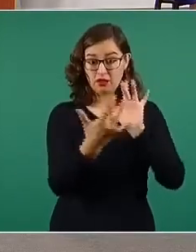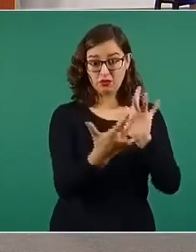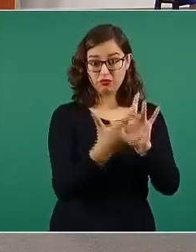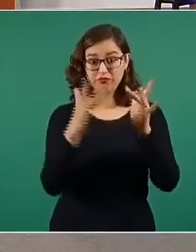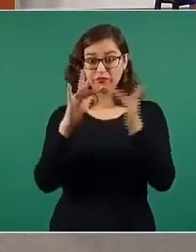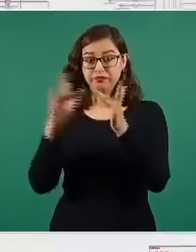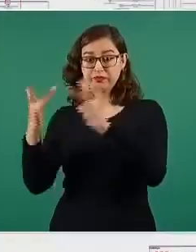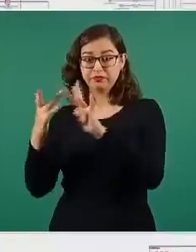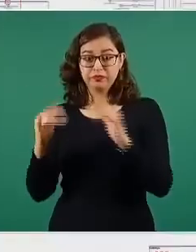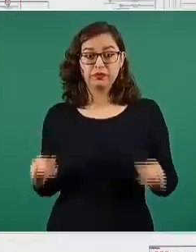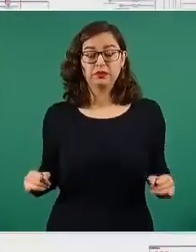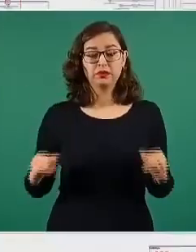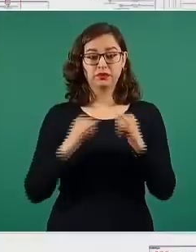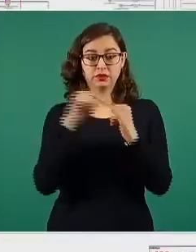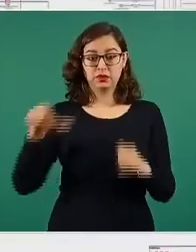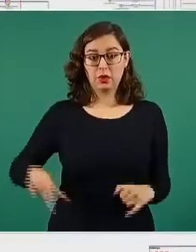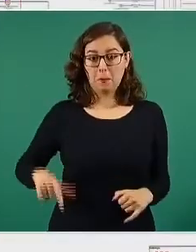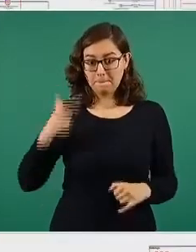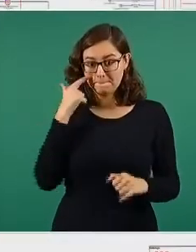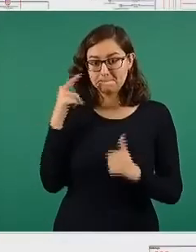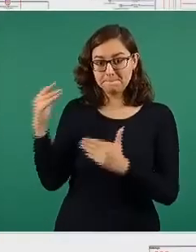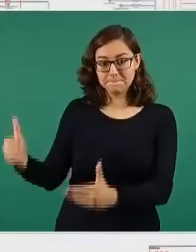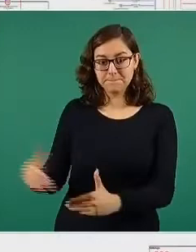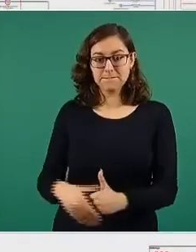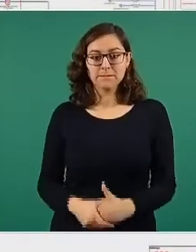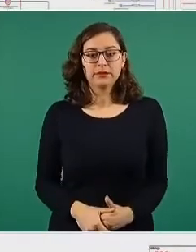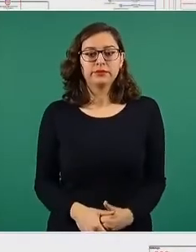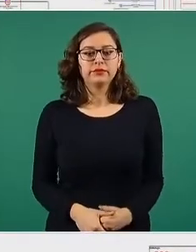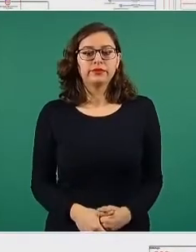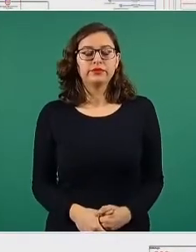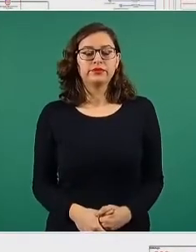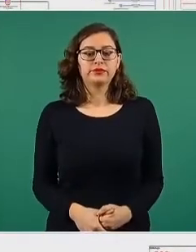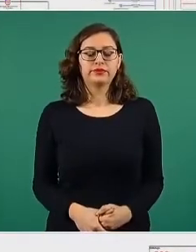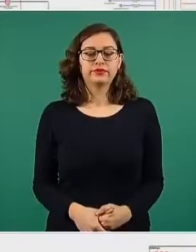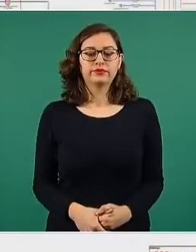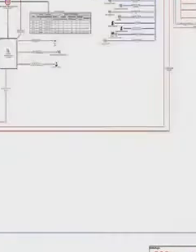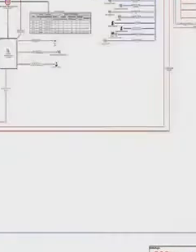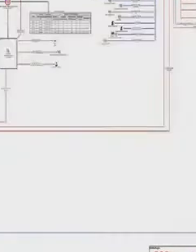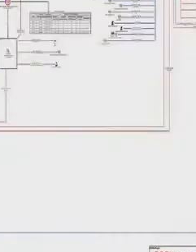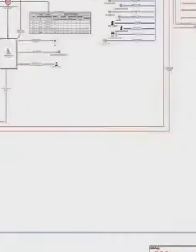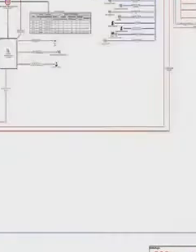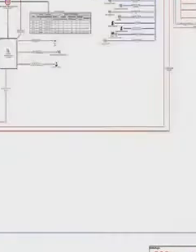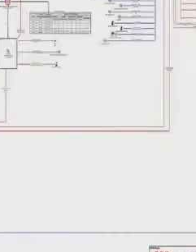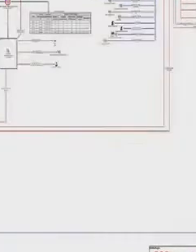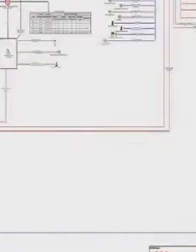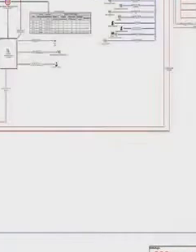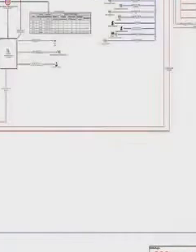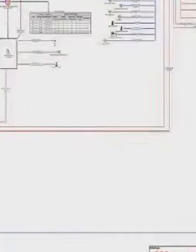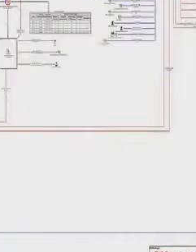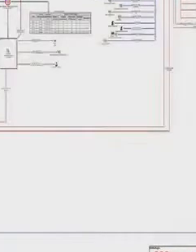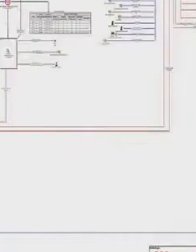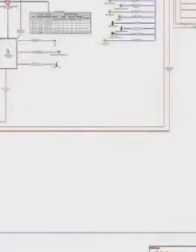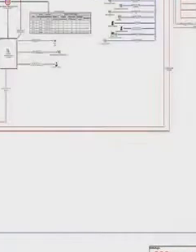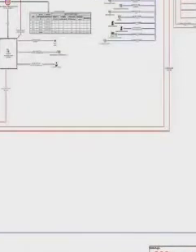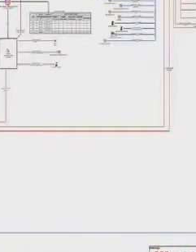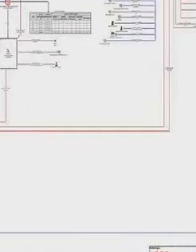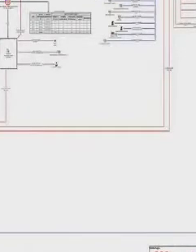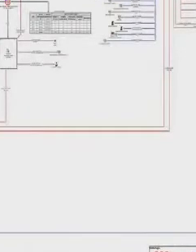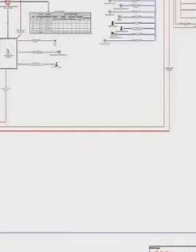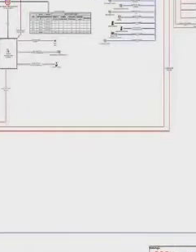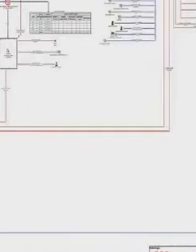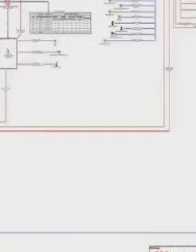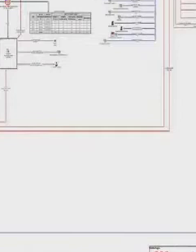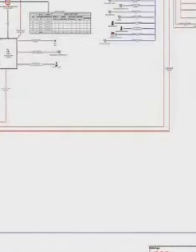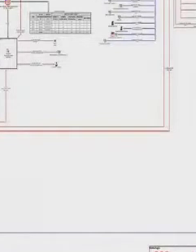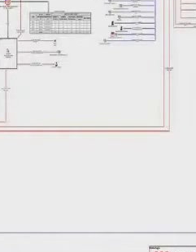las dependencias del Gobierno Federal. Esas contratan con el grupo de Balam y el grupo de Balam transacciona enviando recursos a